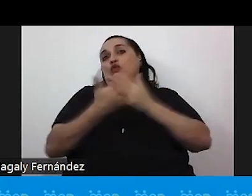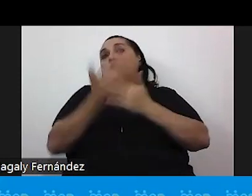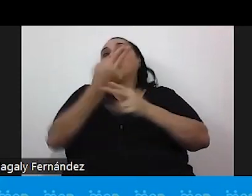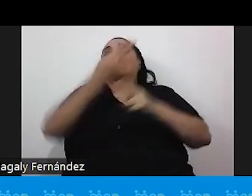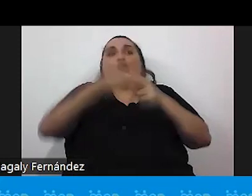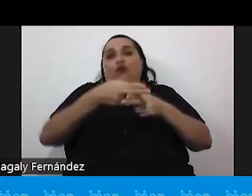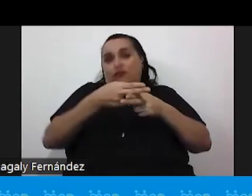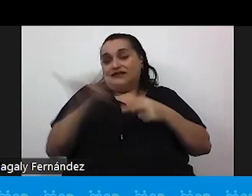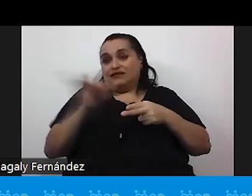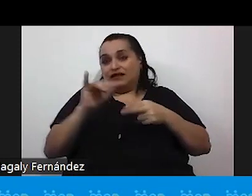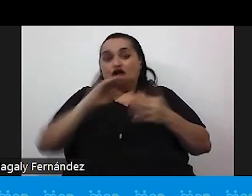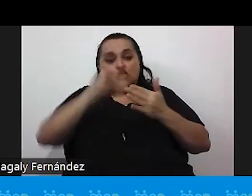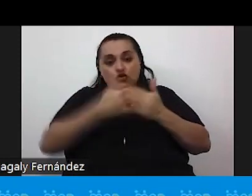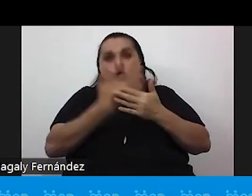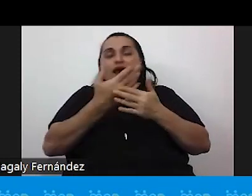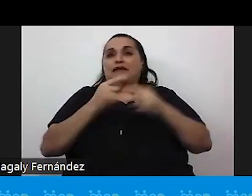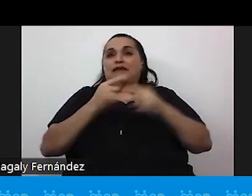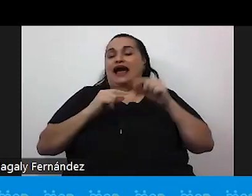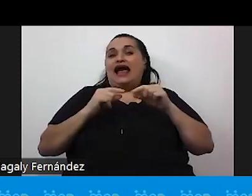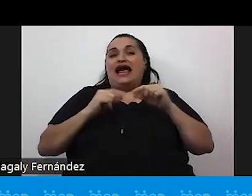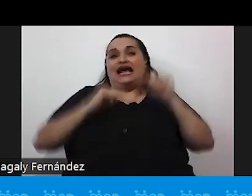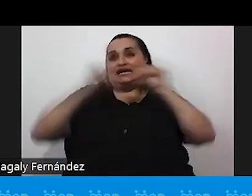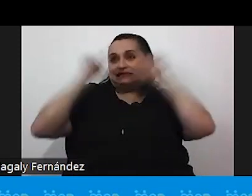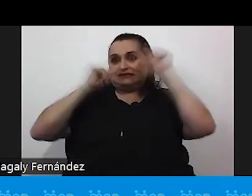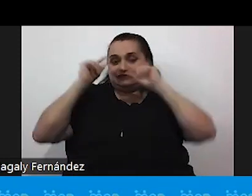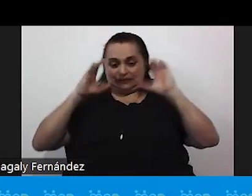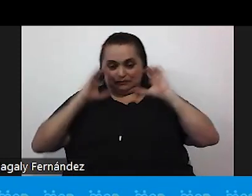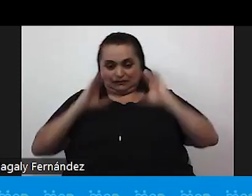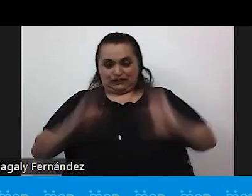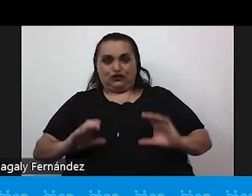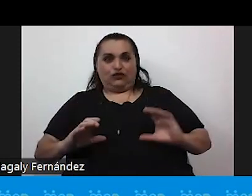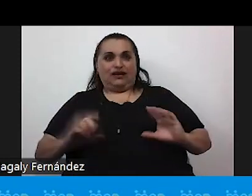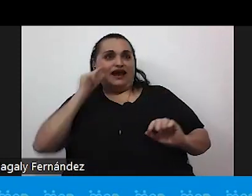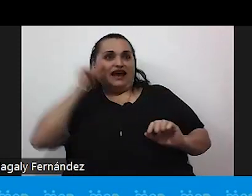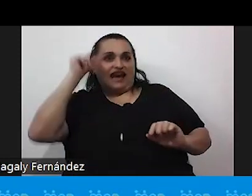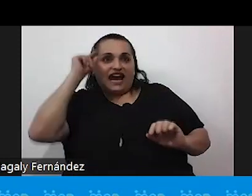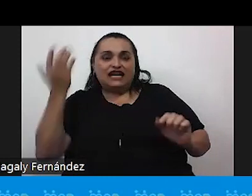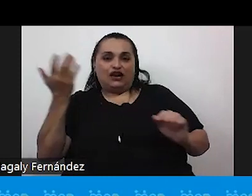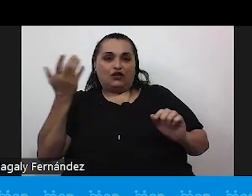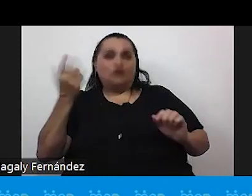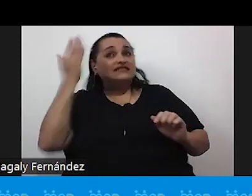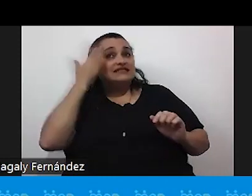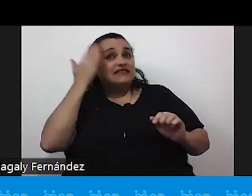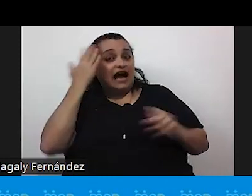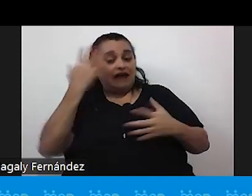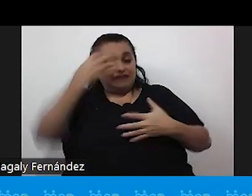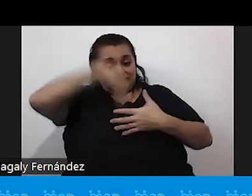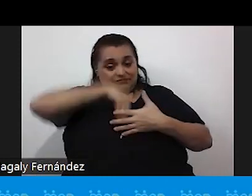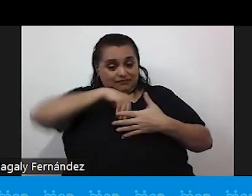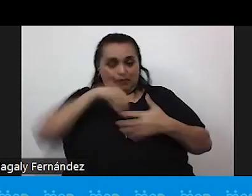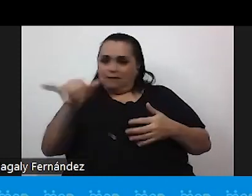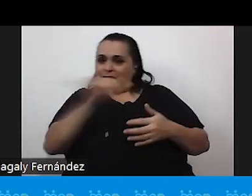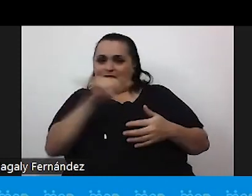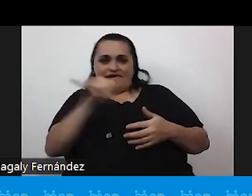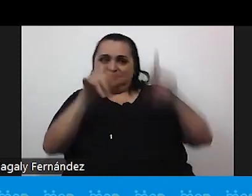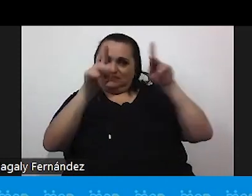con una nueva expresión de género sin dejar de lado que se trata en su esencia de la misma persona sin